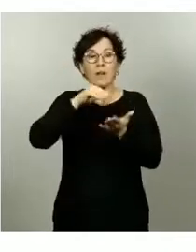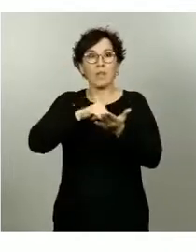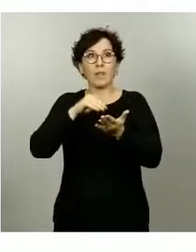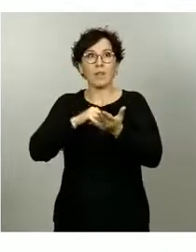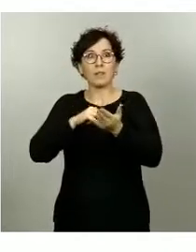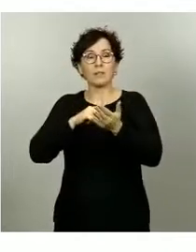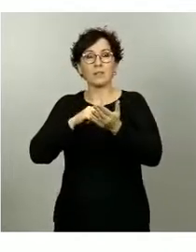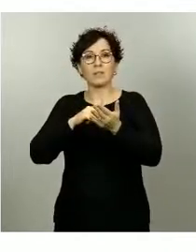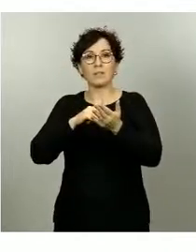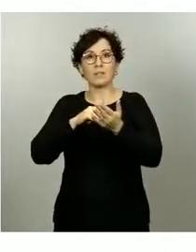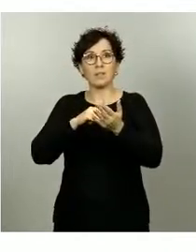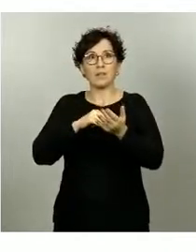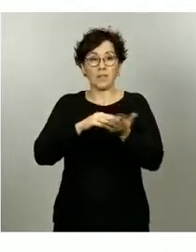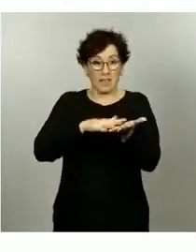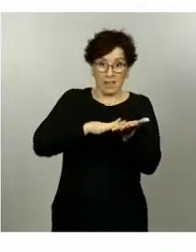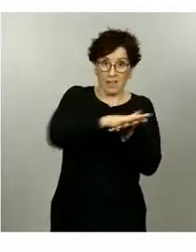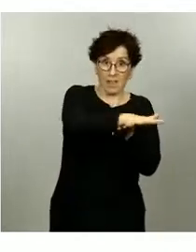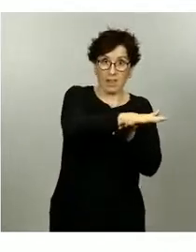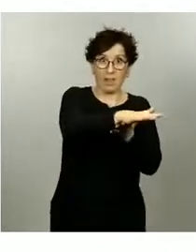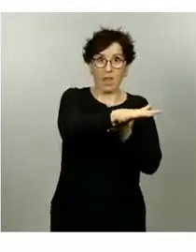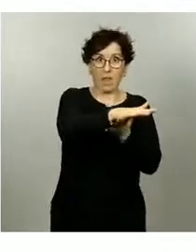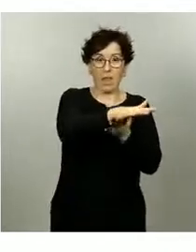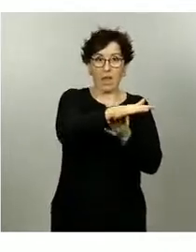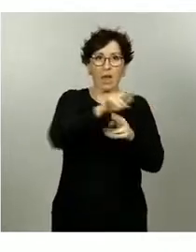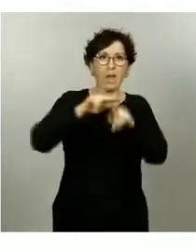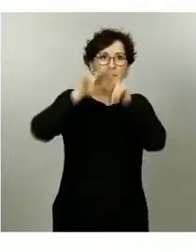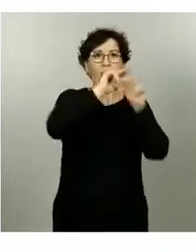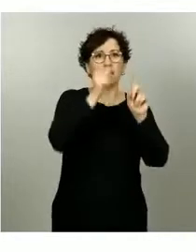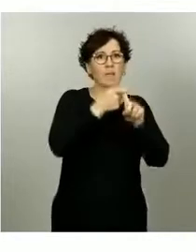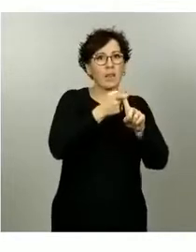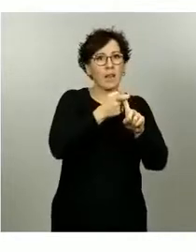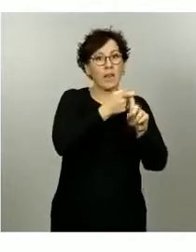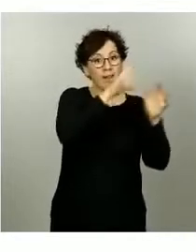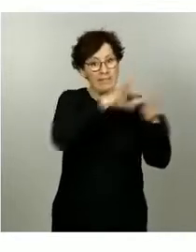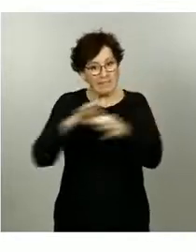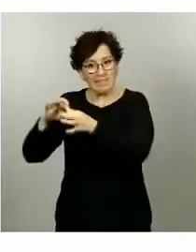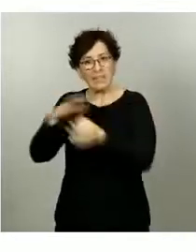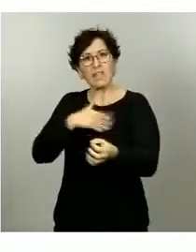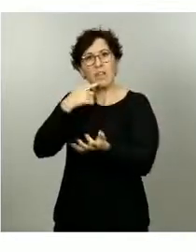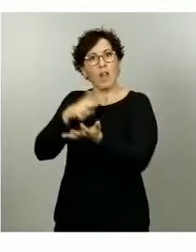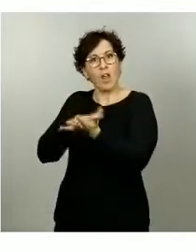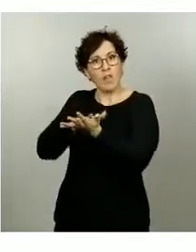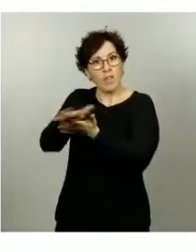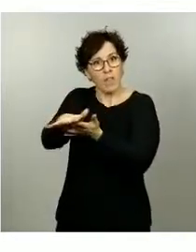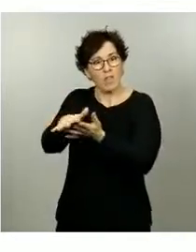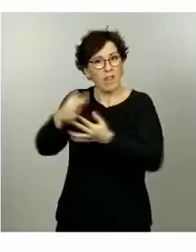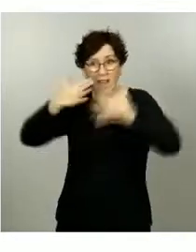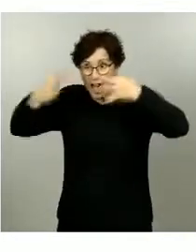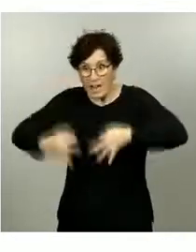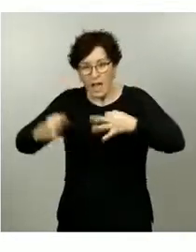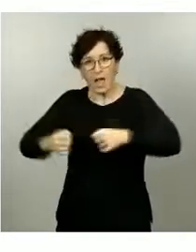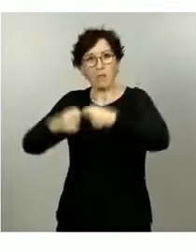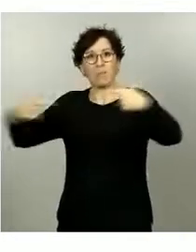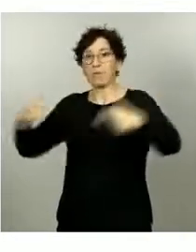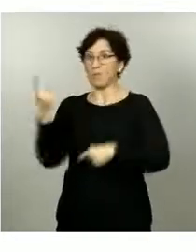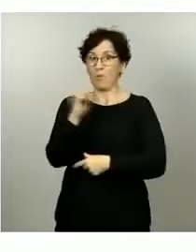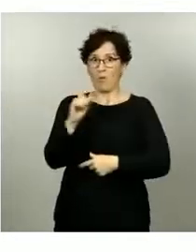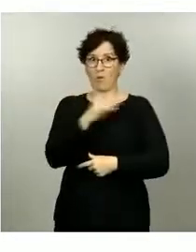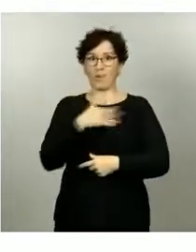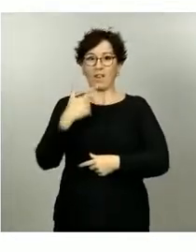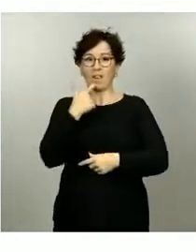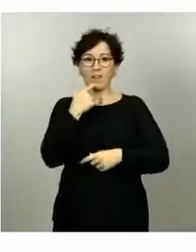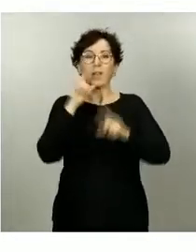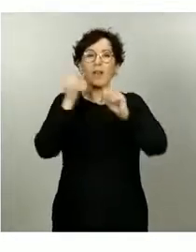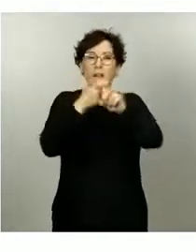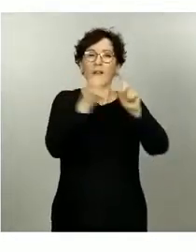porque ya saben que no se detectan todos los casos que no van a los servicios asistenciales, no significaba que tuvieran una incidencia real mayor,